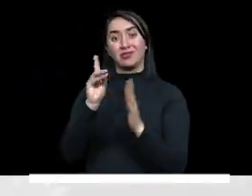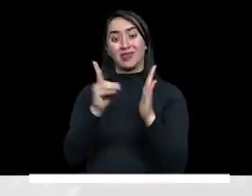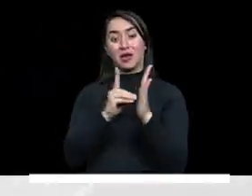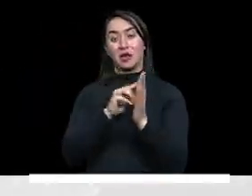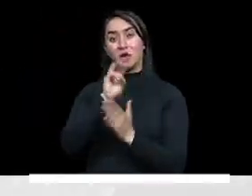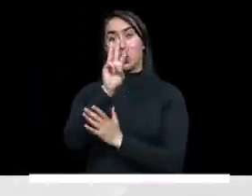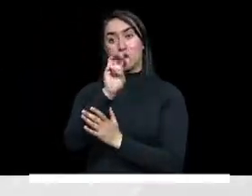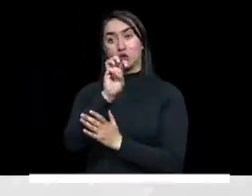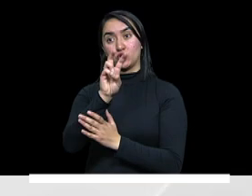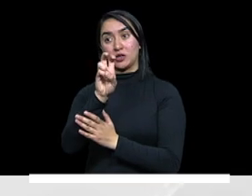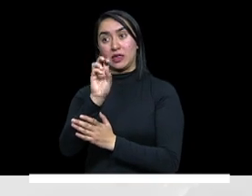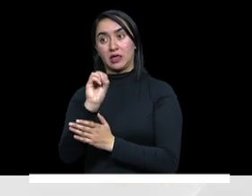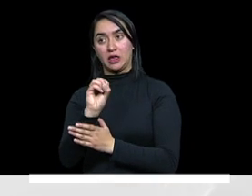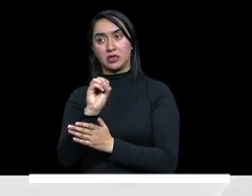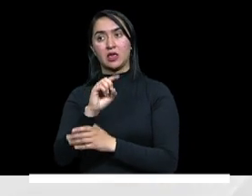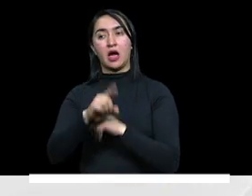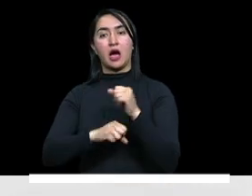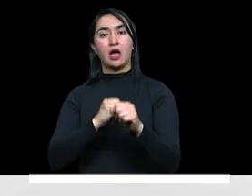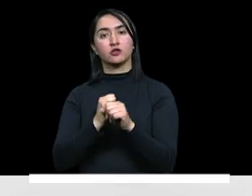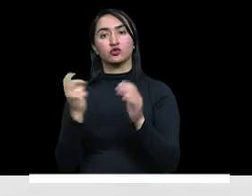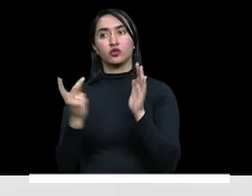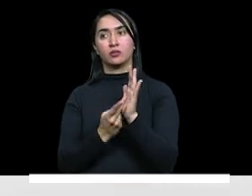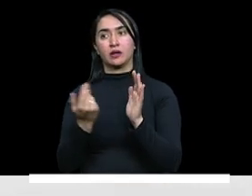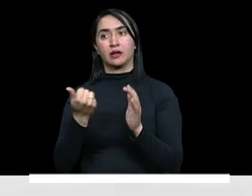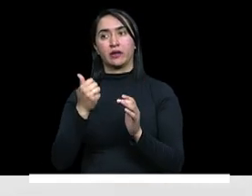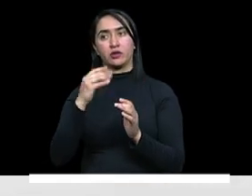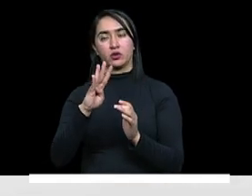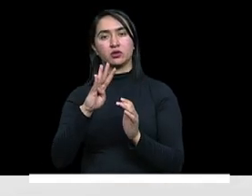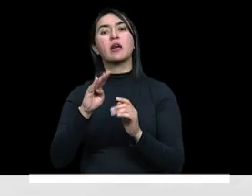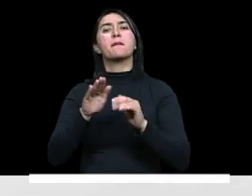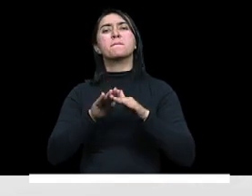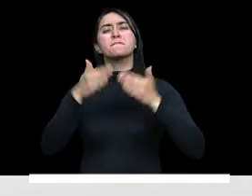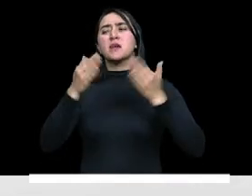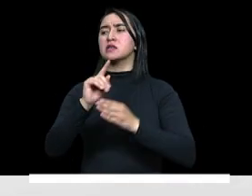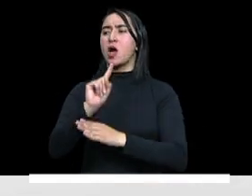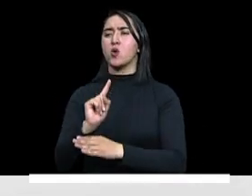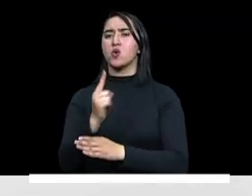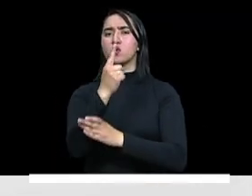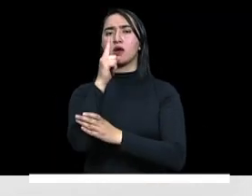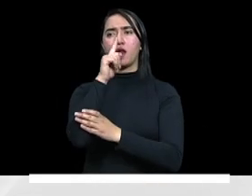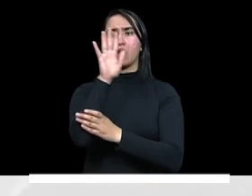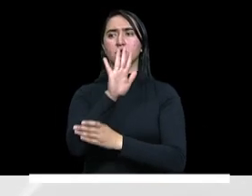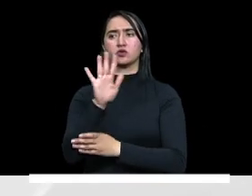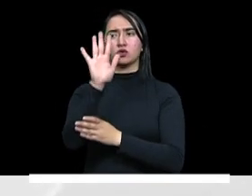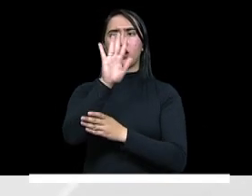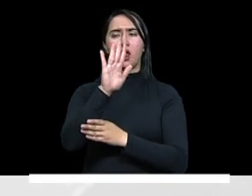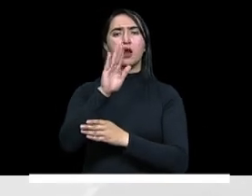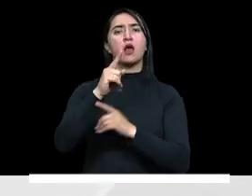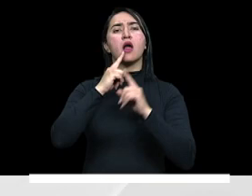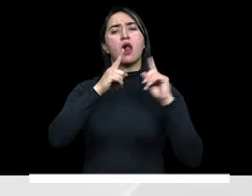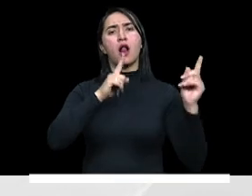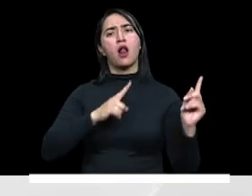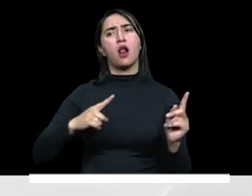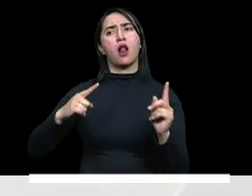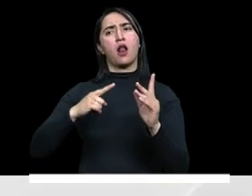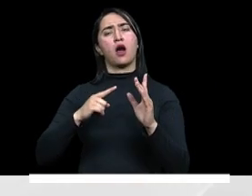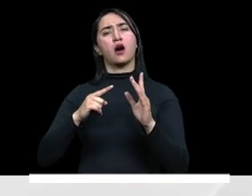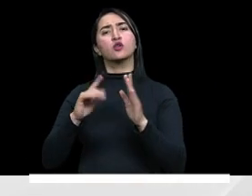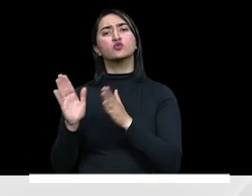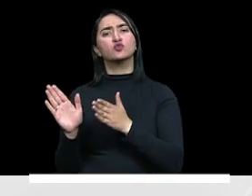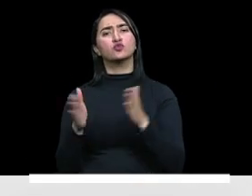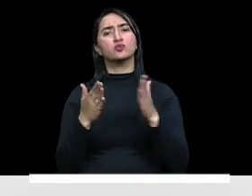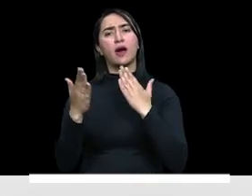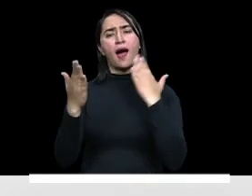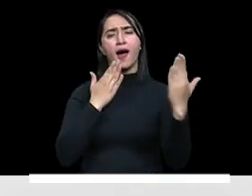en 2014, por medio del cual se creó la mesa única nacional para tener interlocución y diálogo con la cumbre nacional agraria,